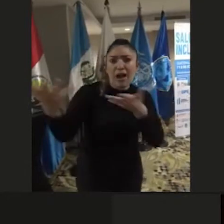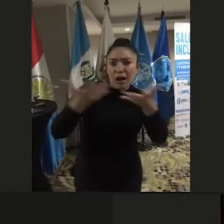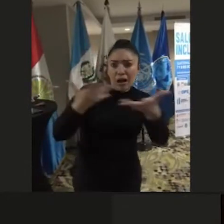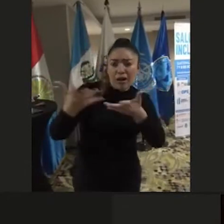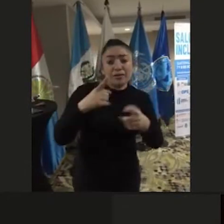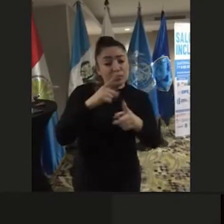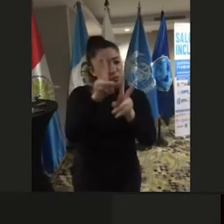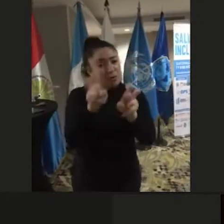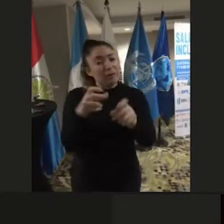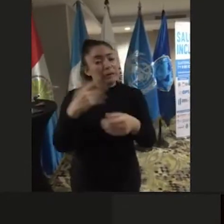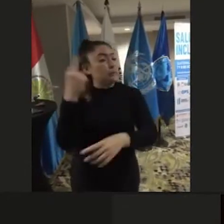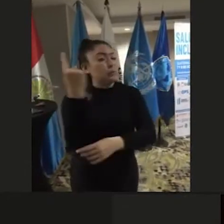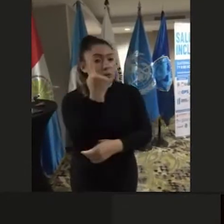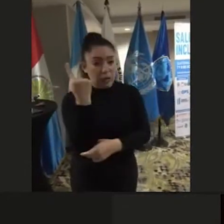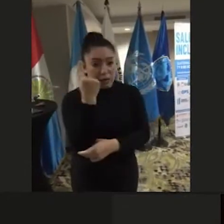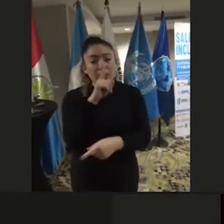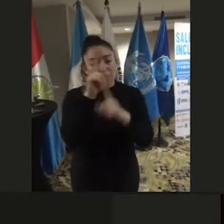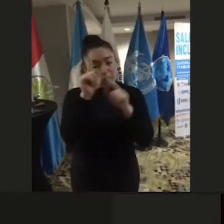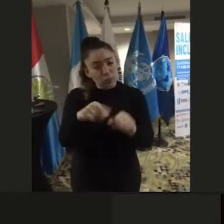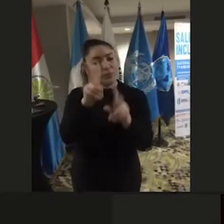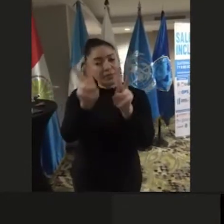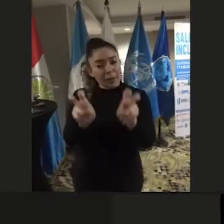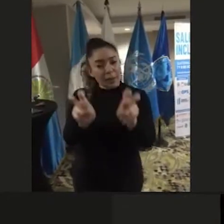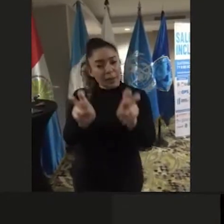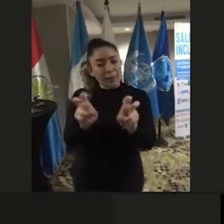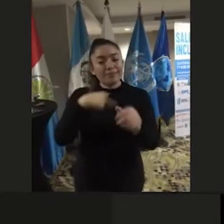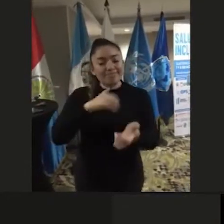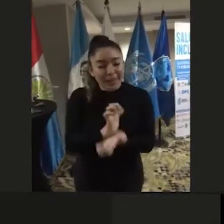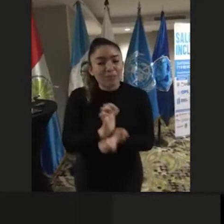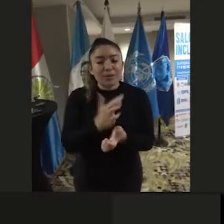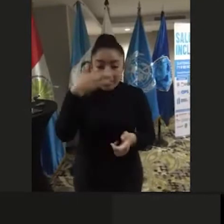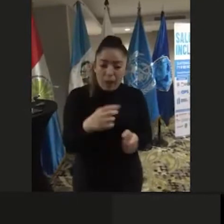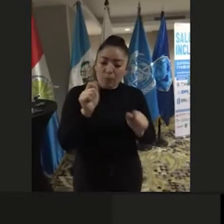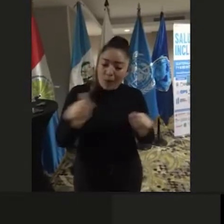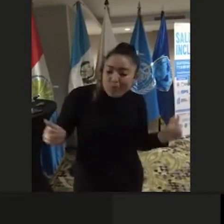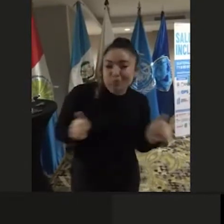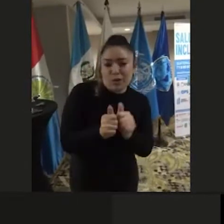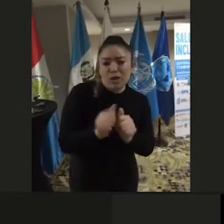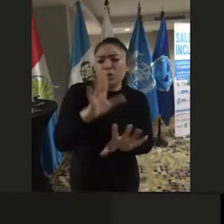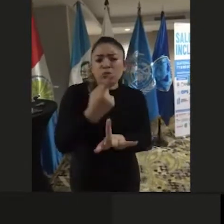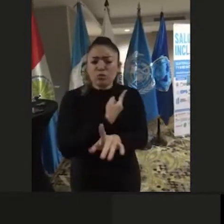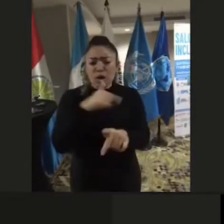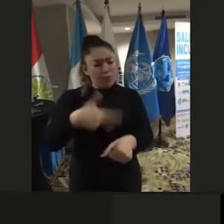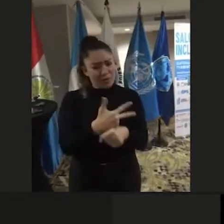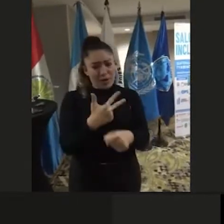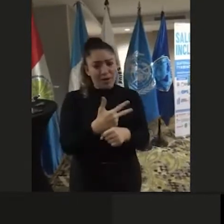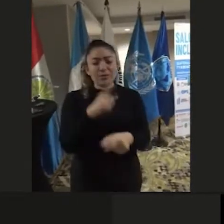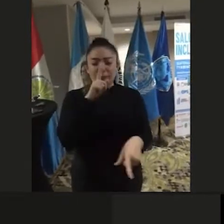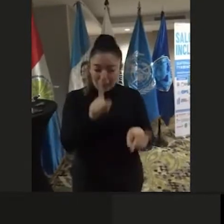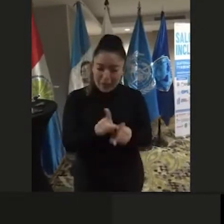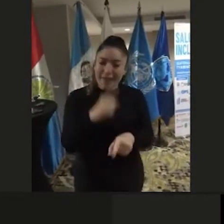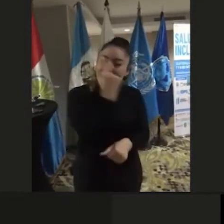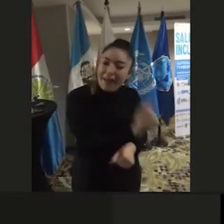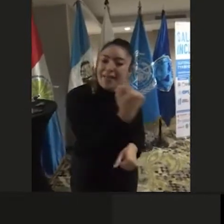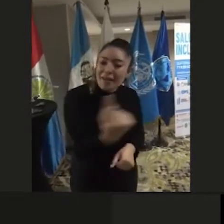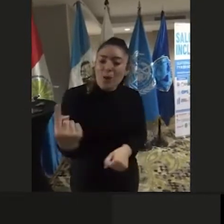que ser priorizado y es un tema que esperamos realmente acompañar, no solamente en Guatemala, sino también en cada